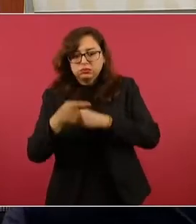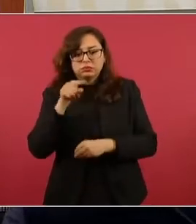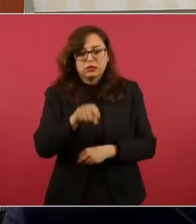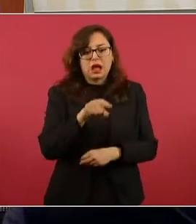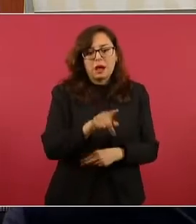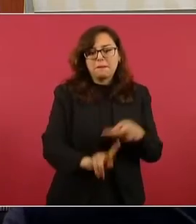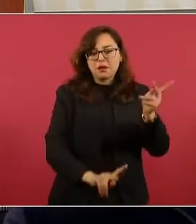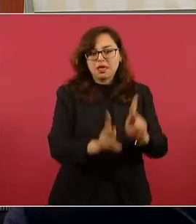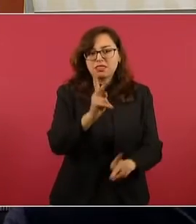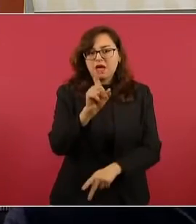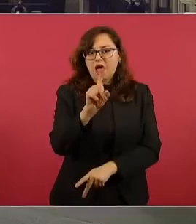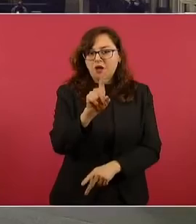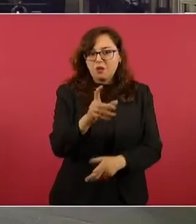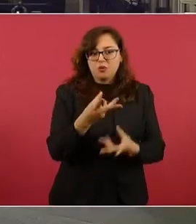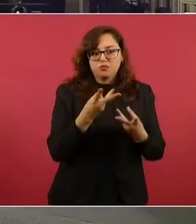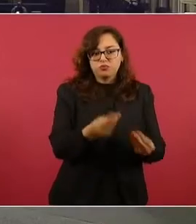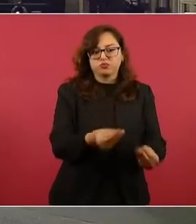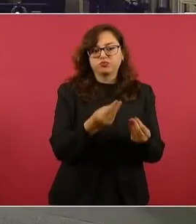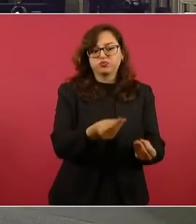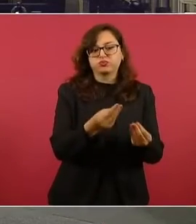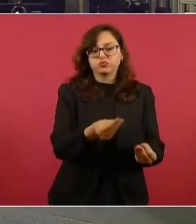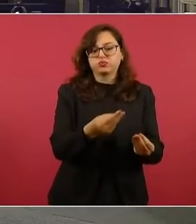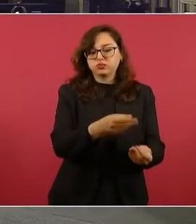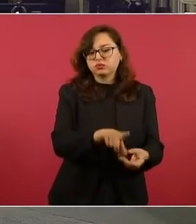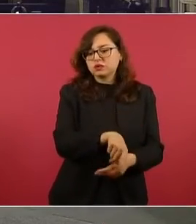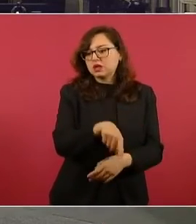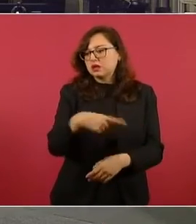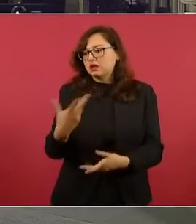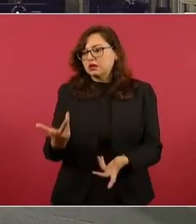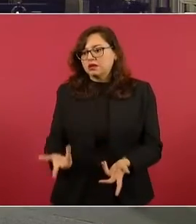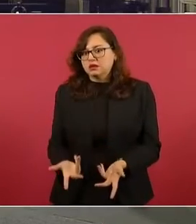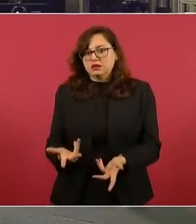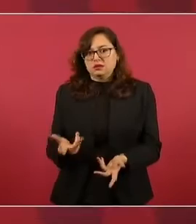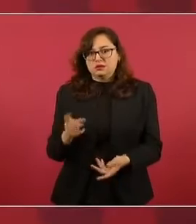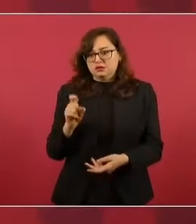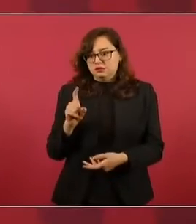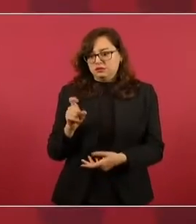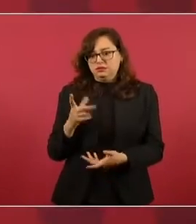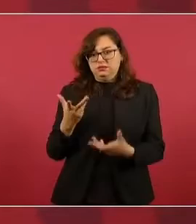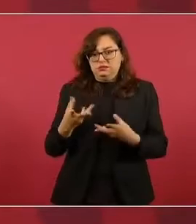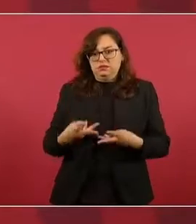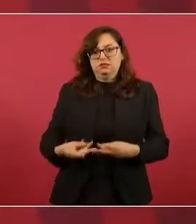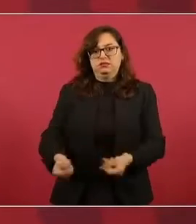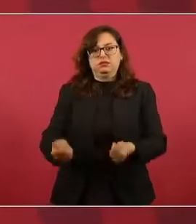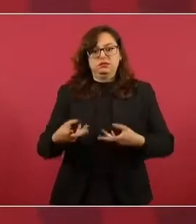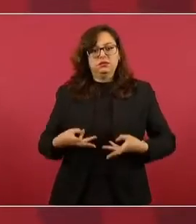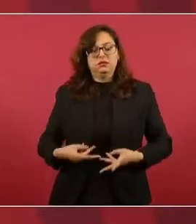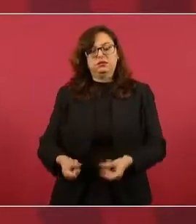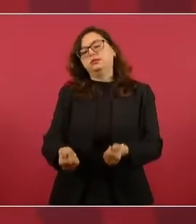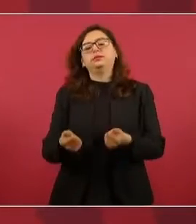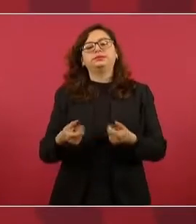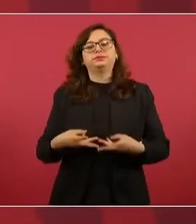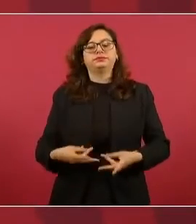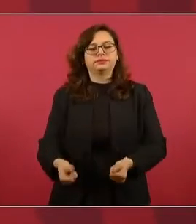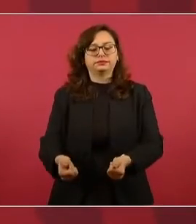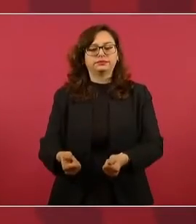Entonces, permítanme, y permisos, pero no sólo eso.